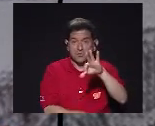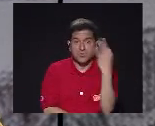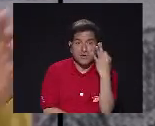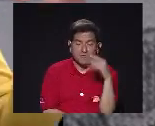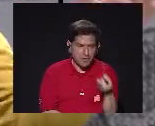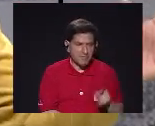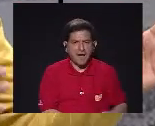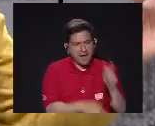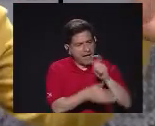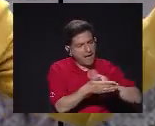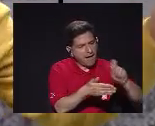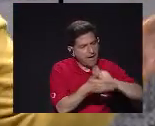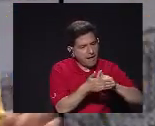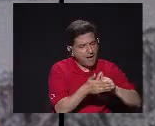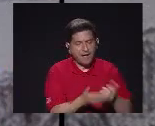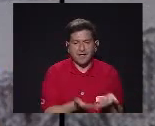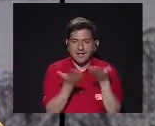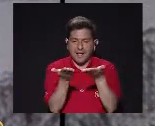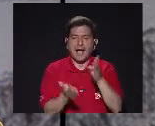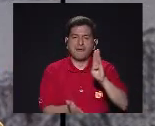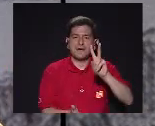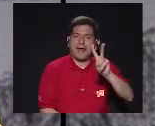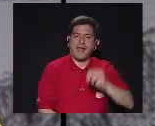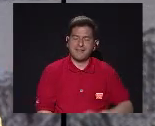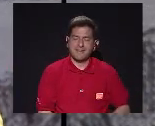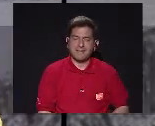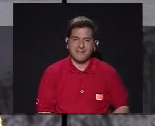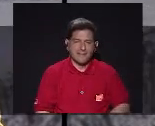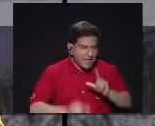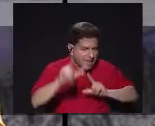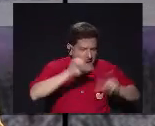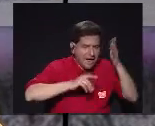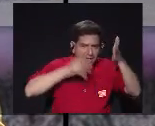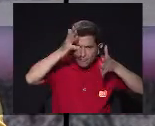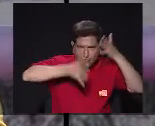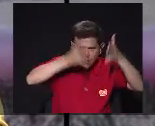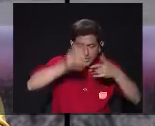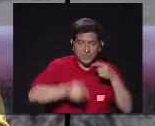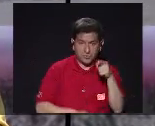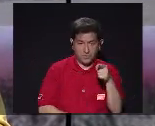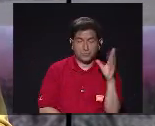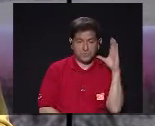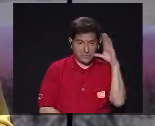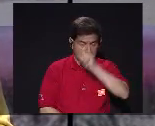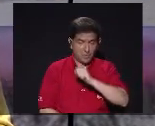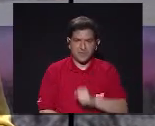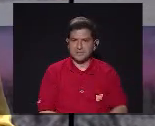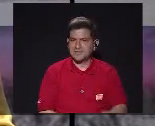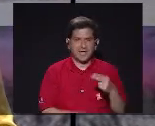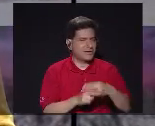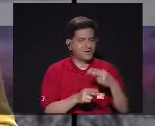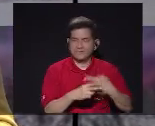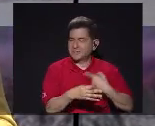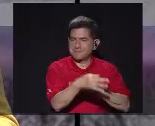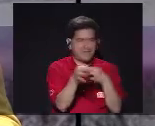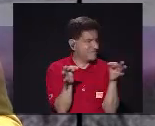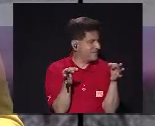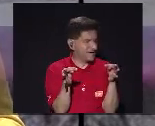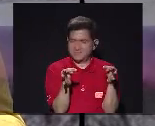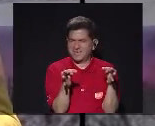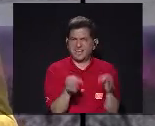siguiente manera Para que esa letra Pudiera llegar a Bernal El laboratorio de la creatividad Como ustedes lo pueden ver No se llama taller